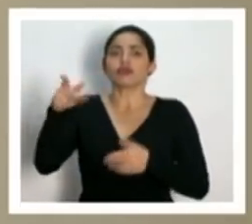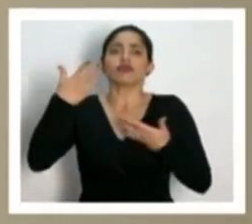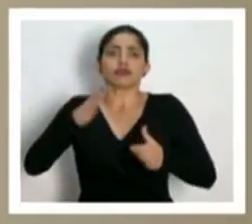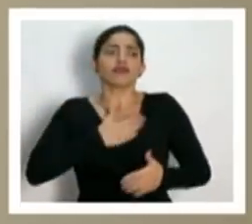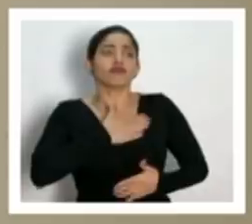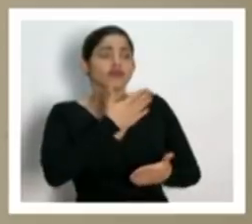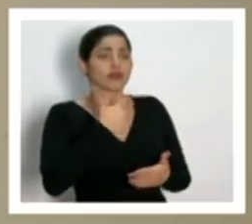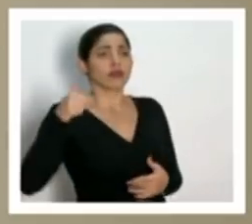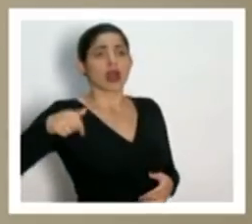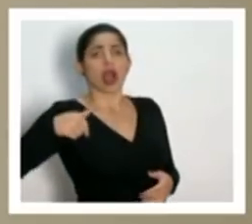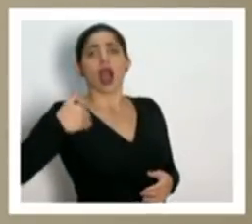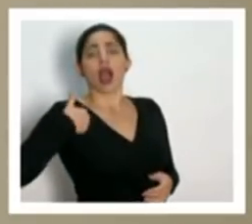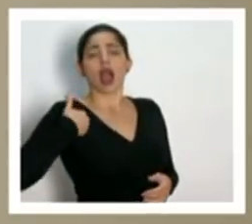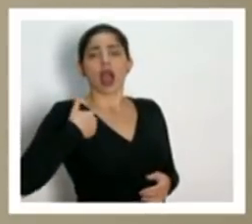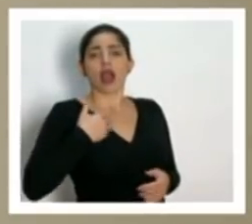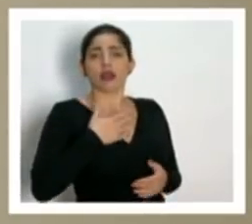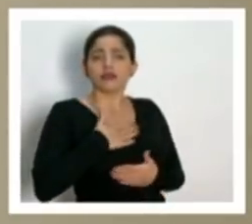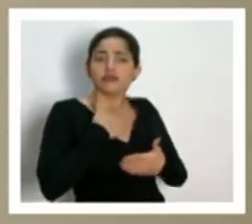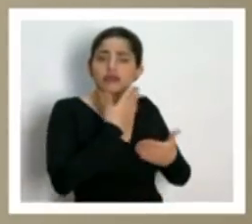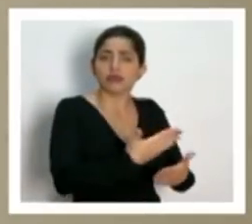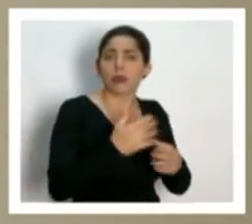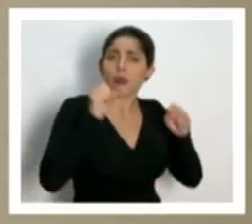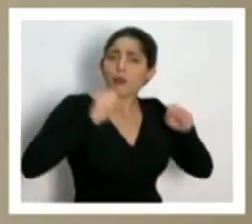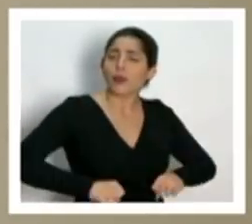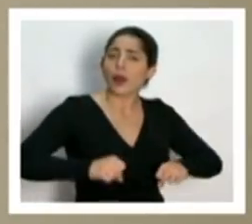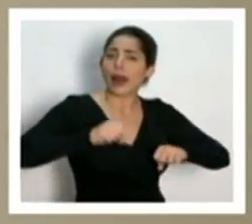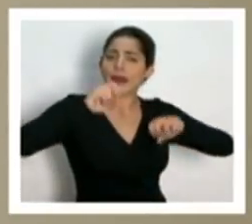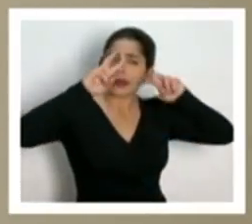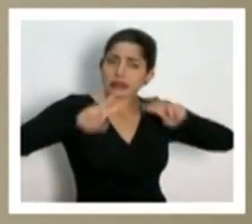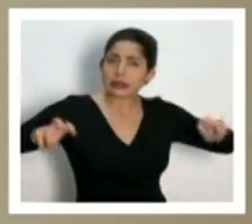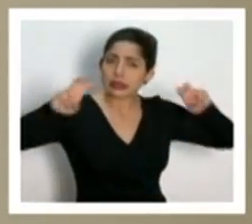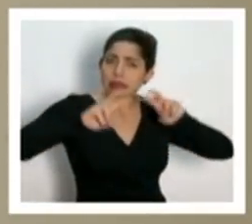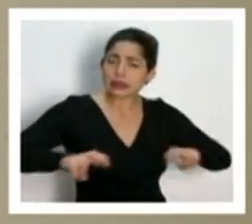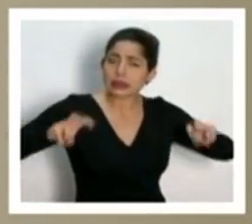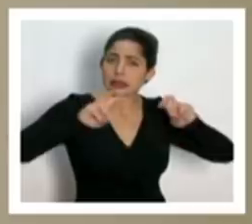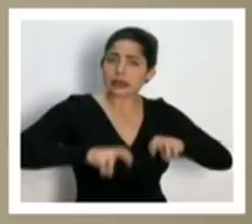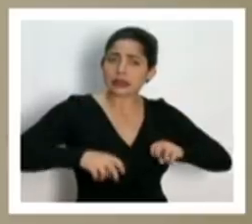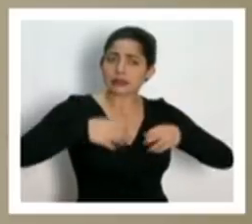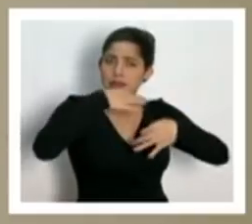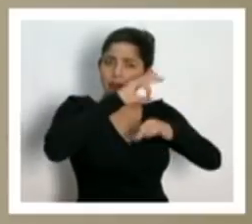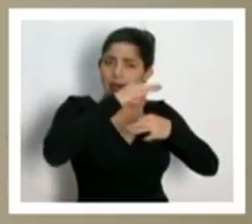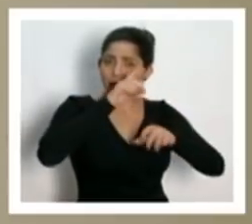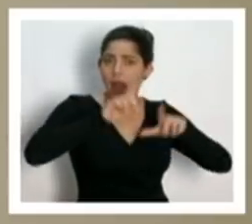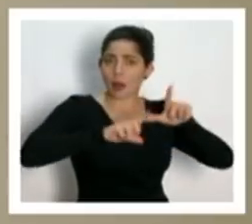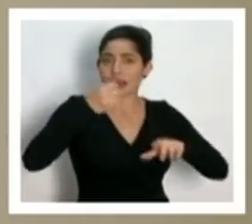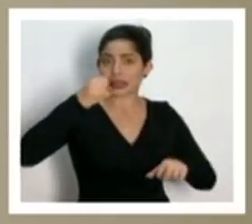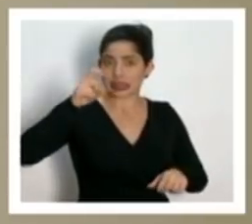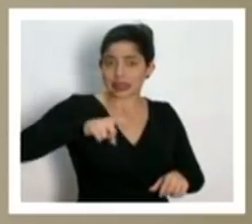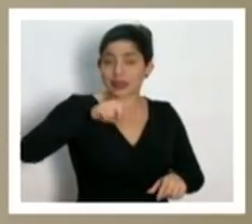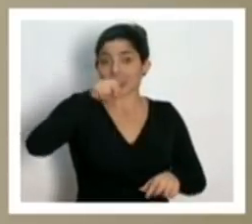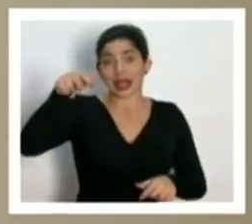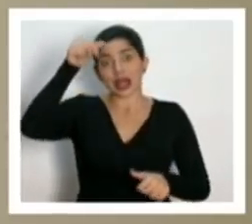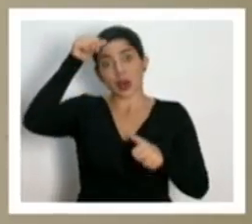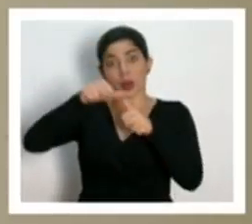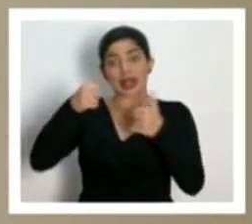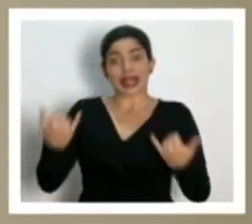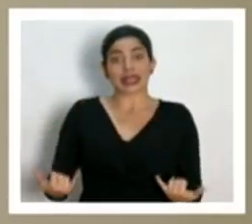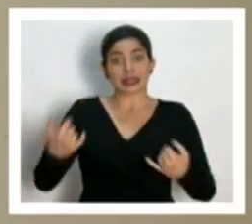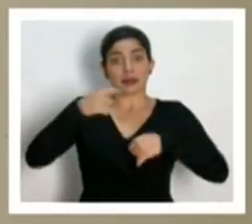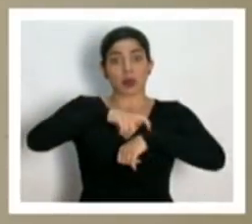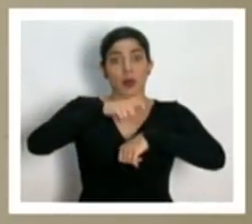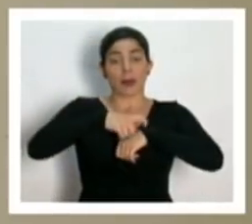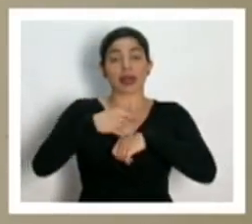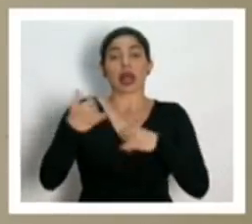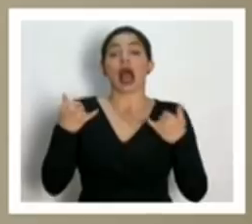esa capacidad de poder procesar las muestras en caso necesario. Hay que recordar al país que hasta el momento las